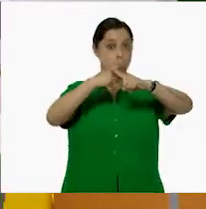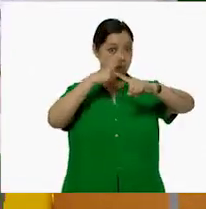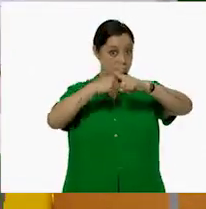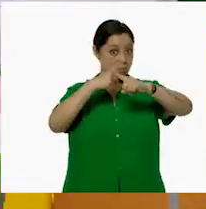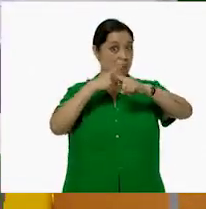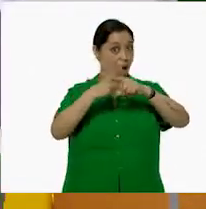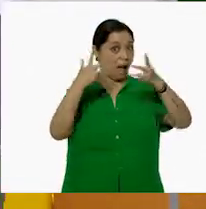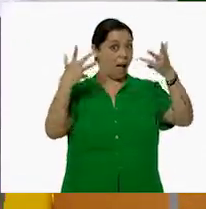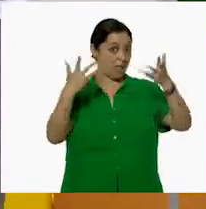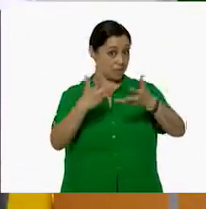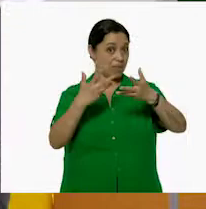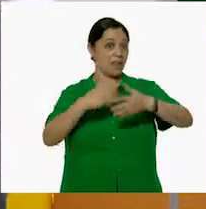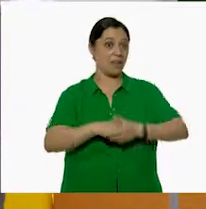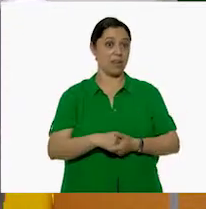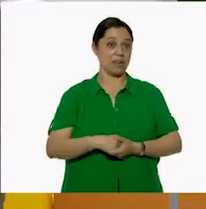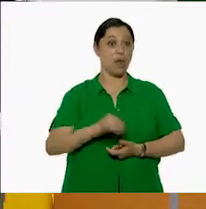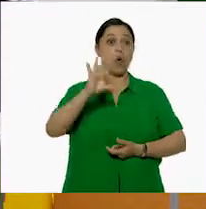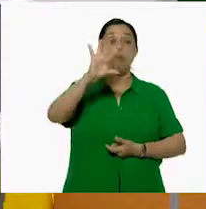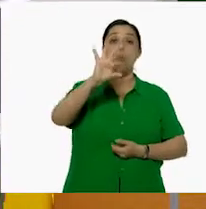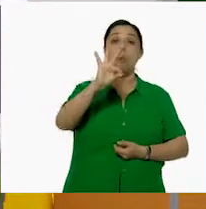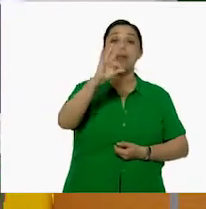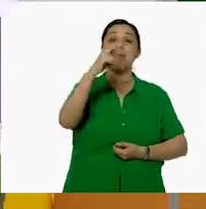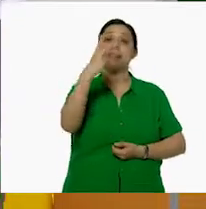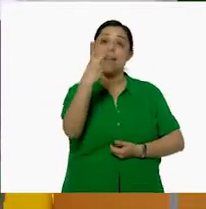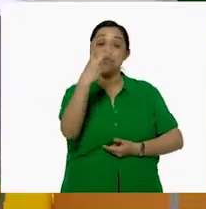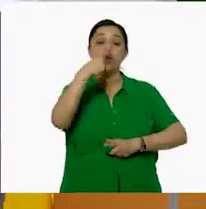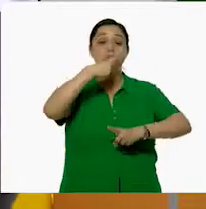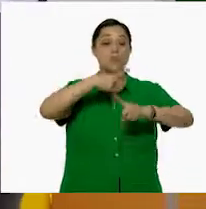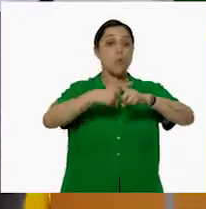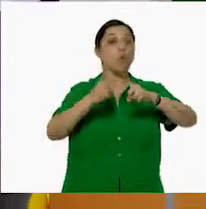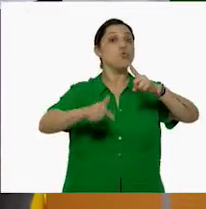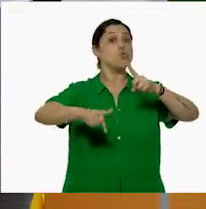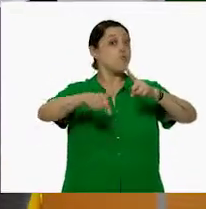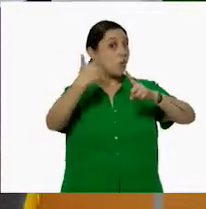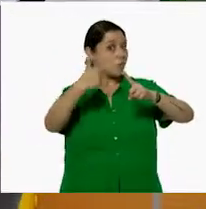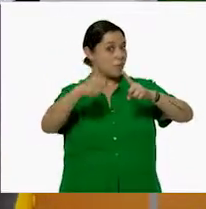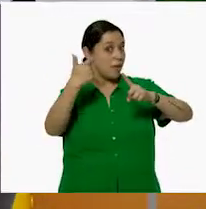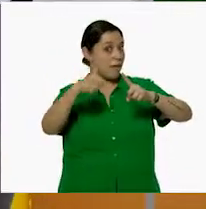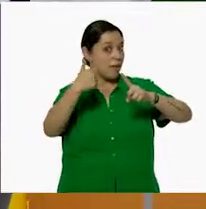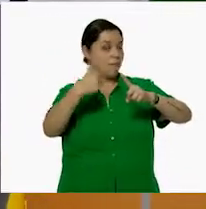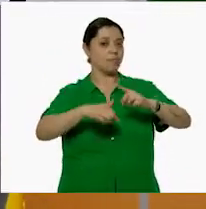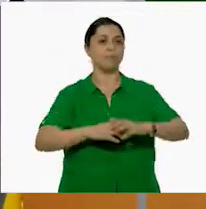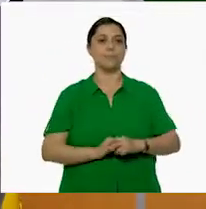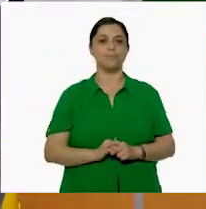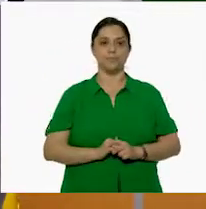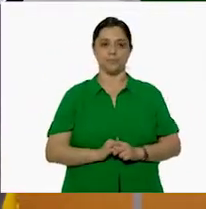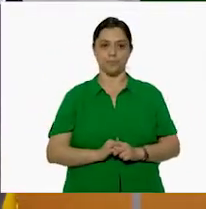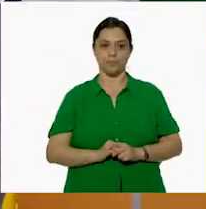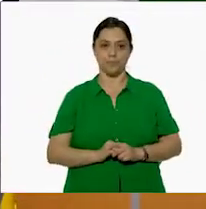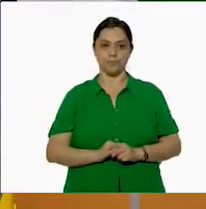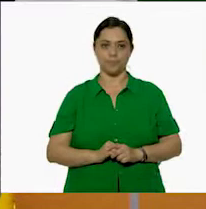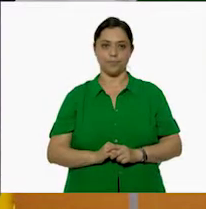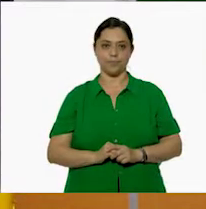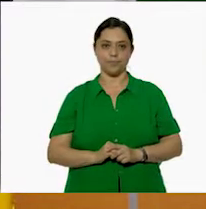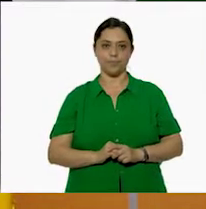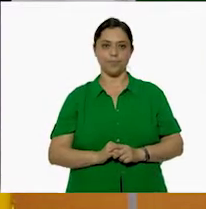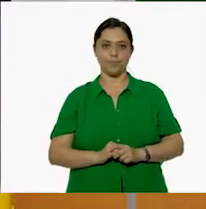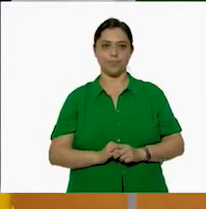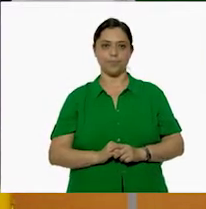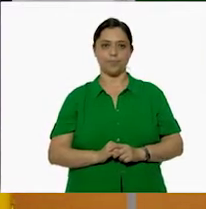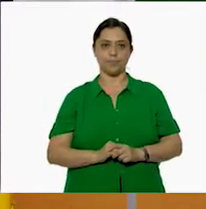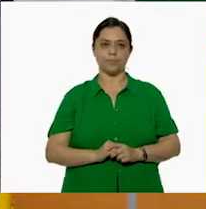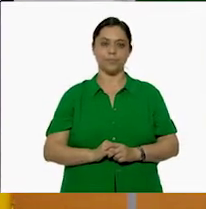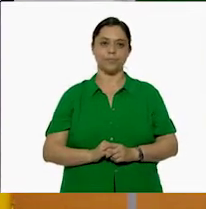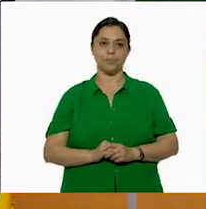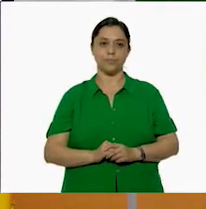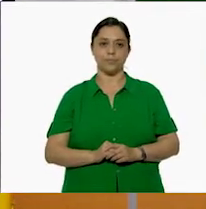grande. Es en este caso 42 por 12. 42. 42 por